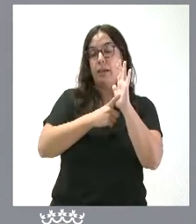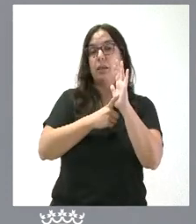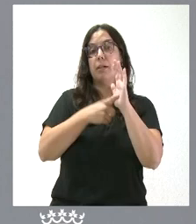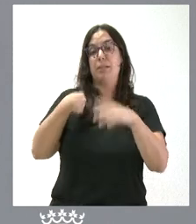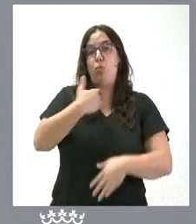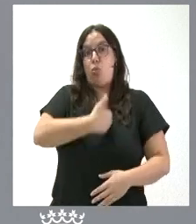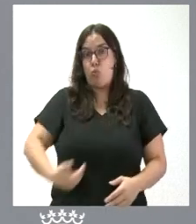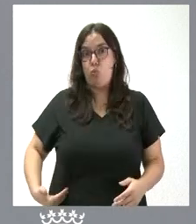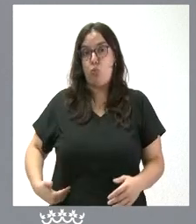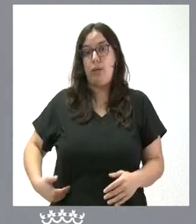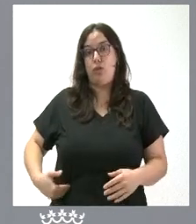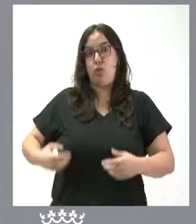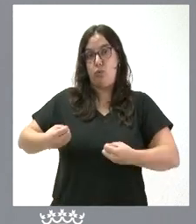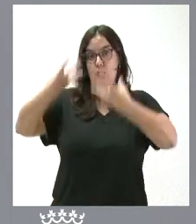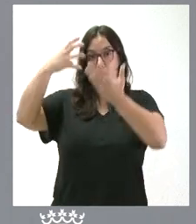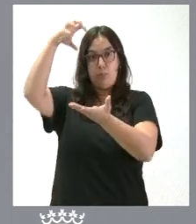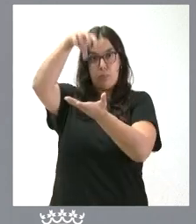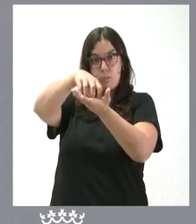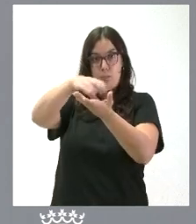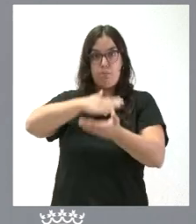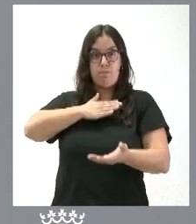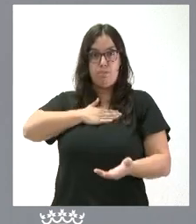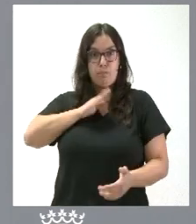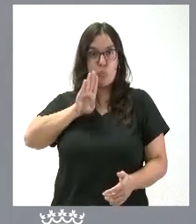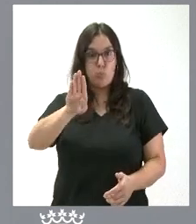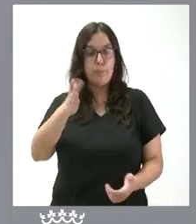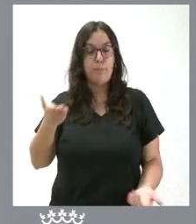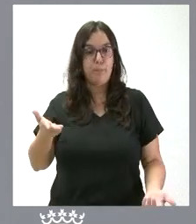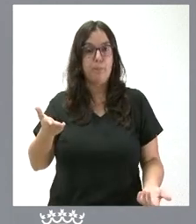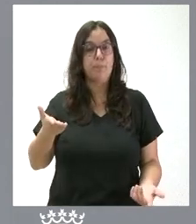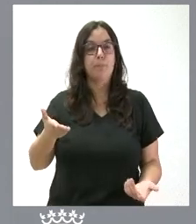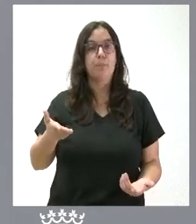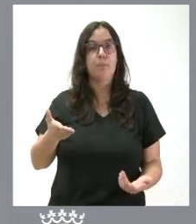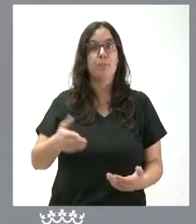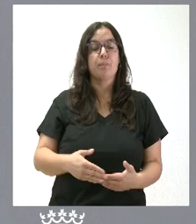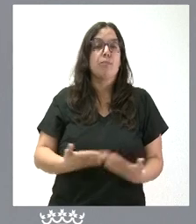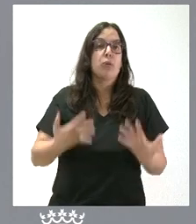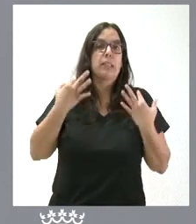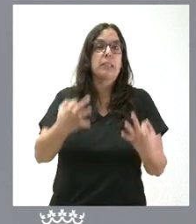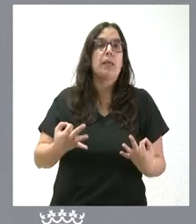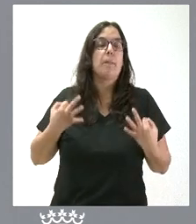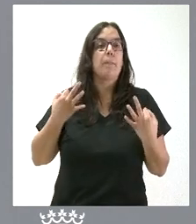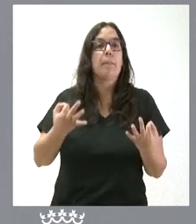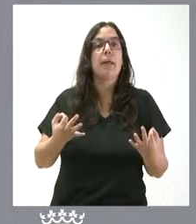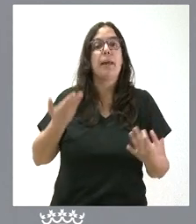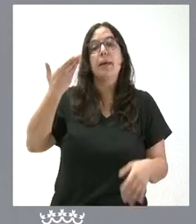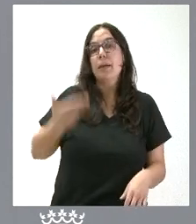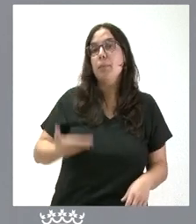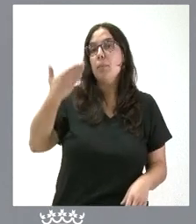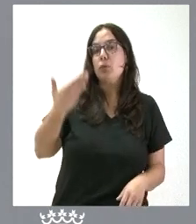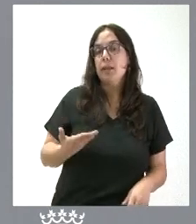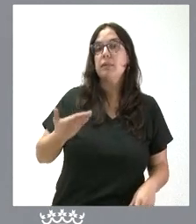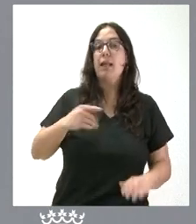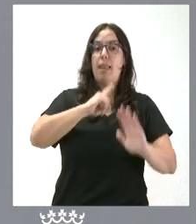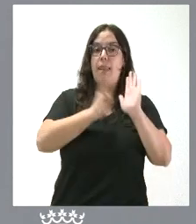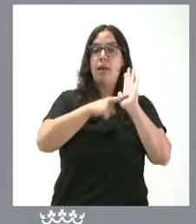propietario de estos bienes. Y, por tanto, siempre es importante que se cumpla